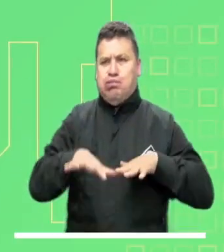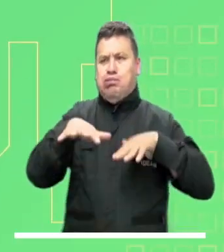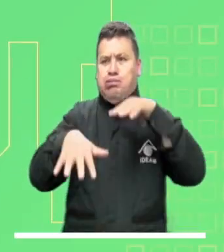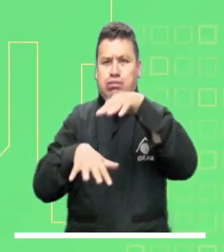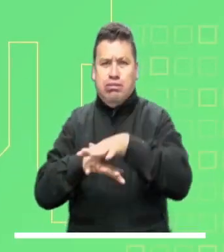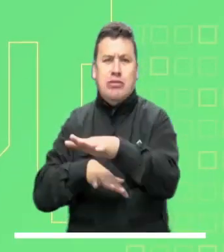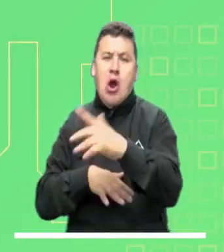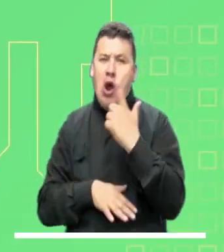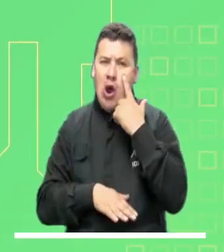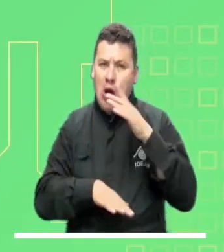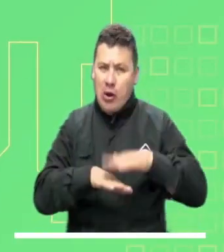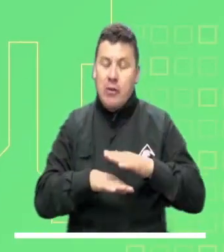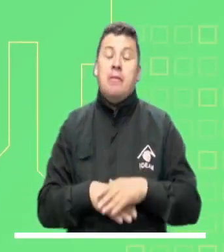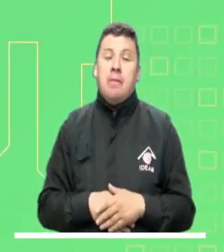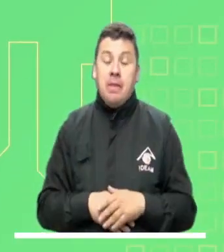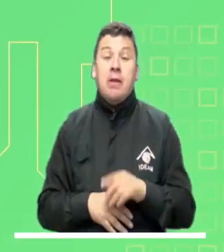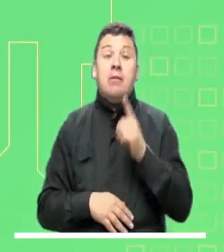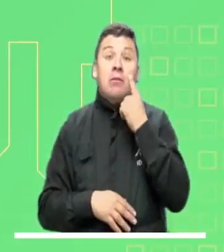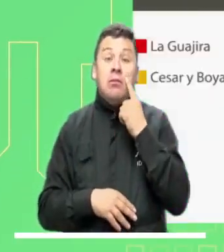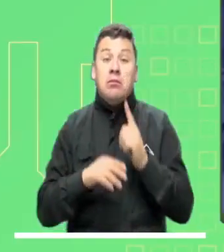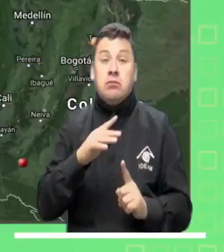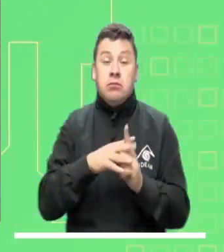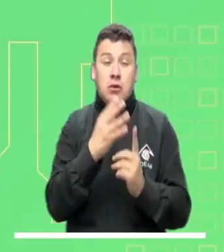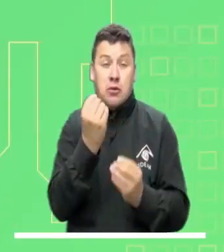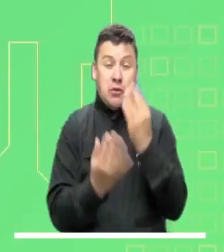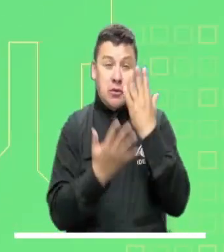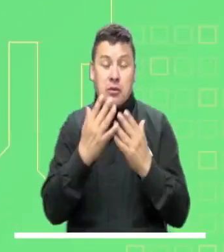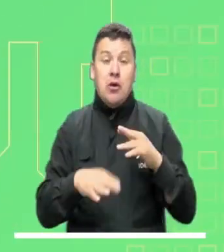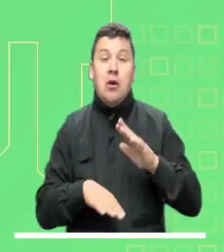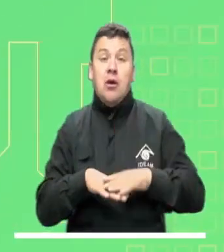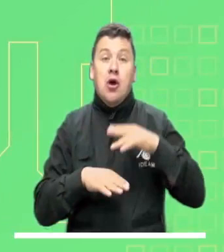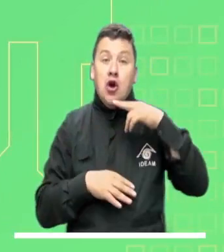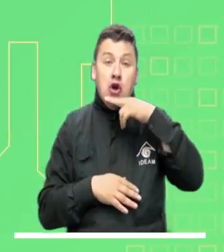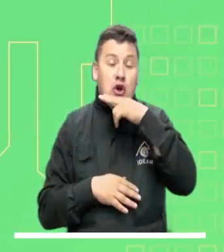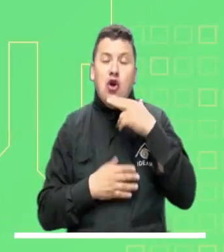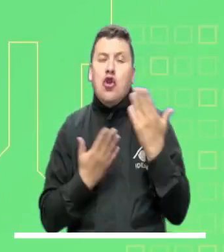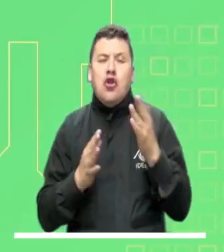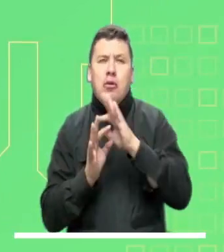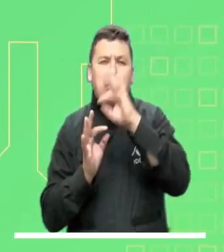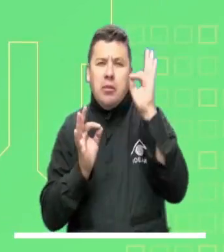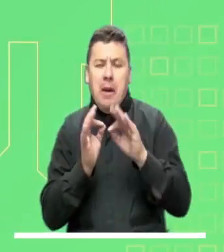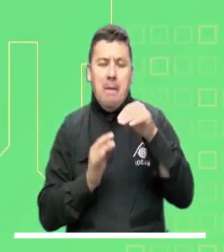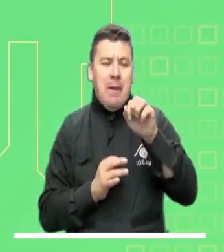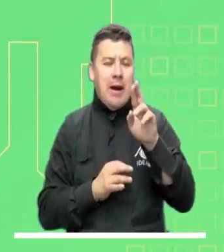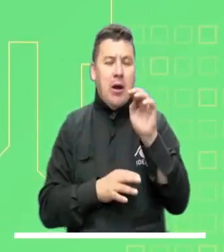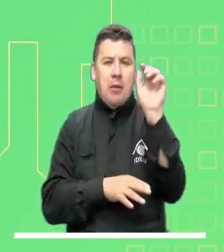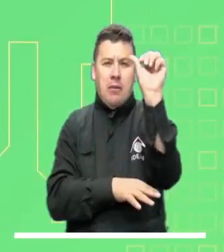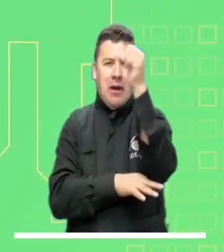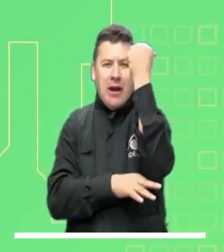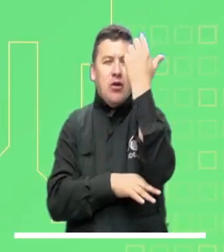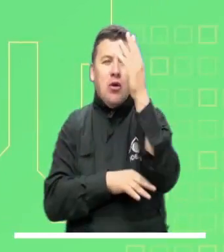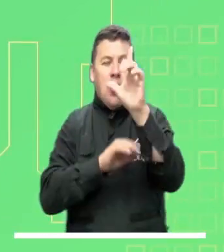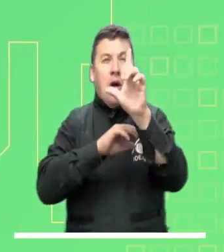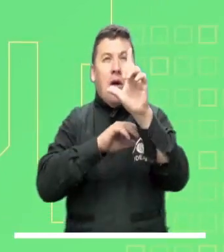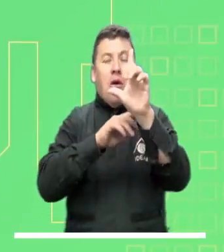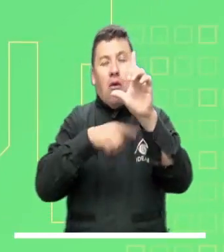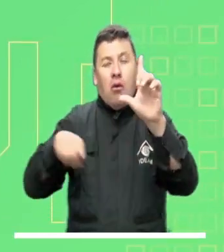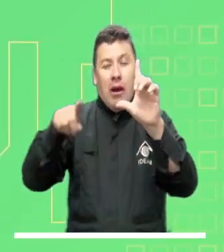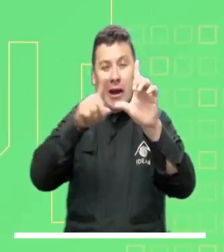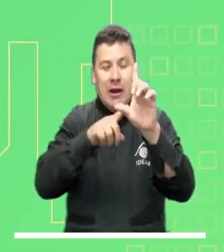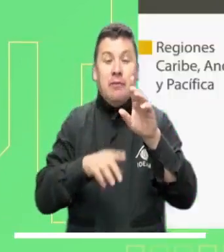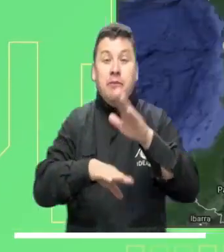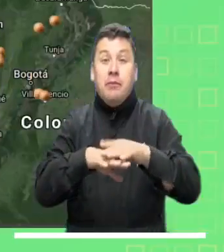niveles altos del mismo. En cuanto a los incendios, la alerta roja se presenta en los municipios de Manaure y Uribía, en La Guajira.